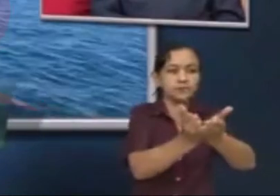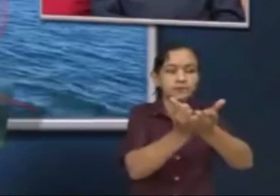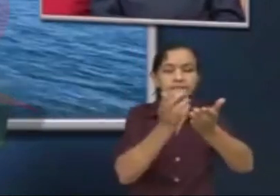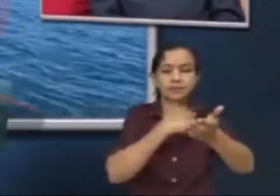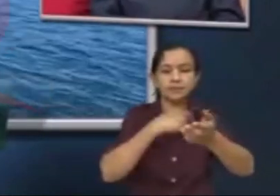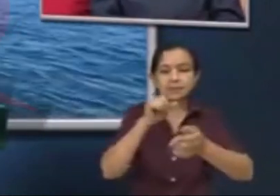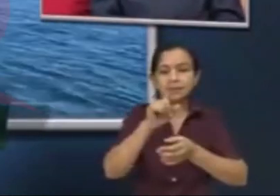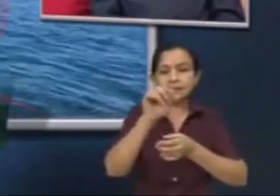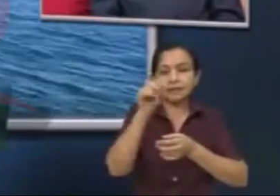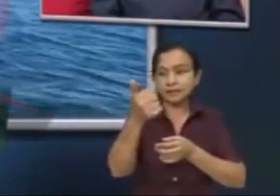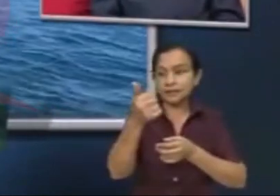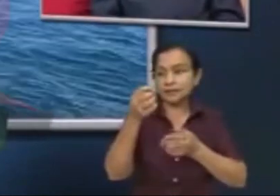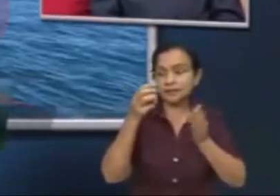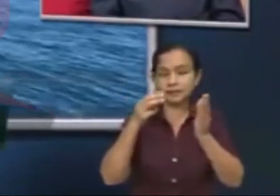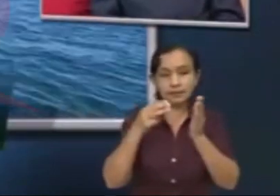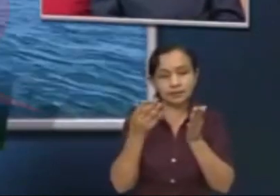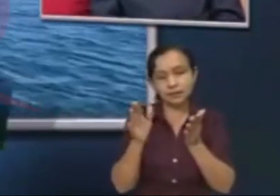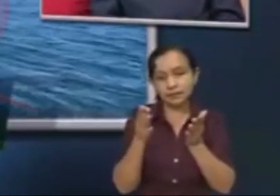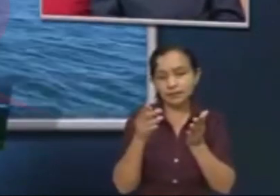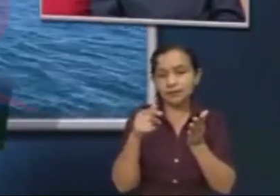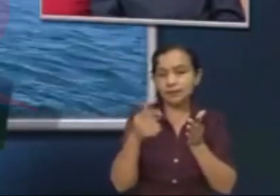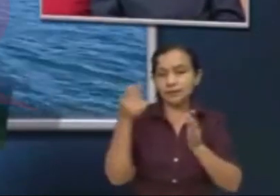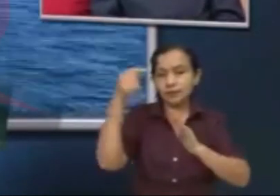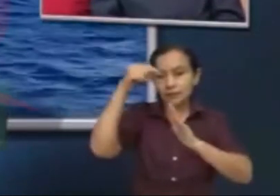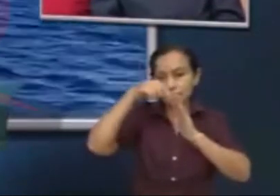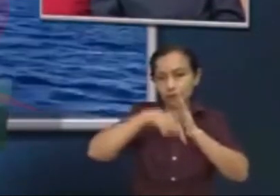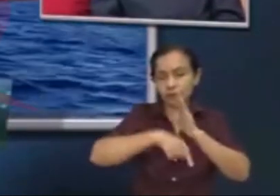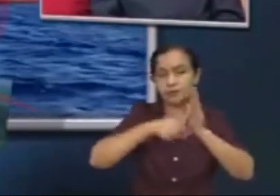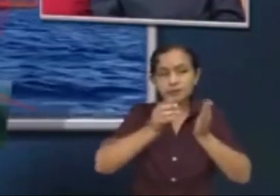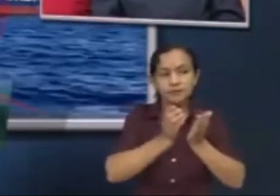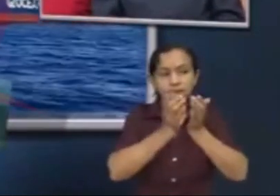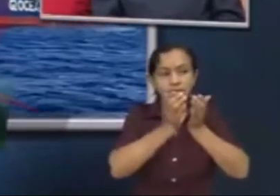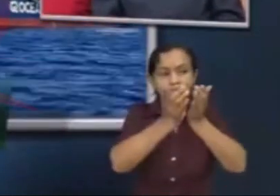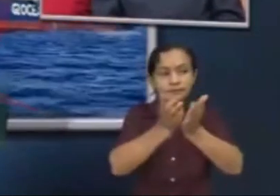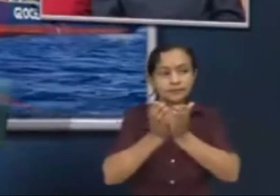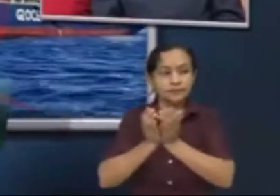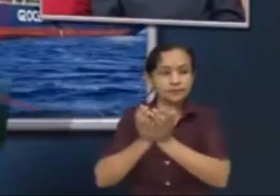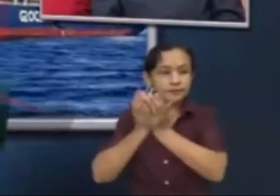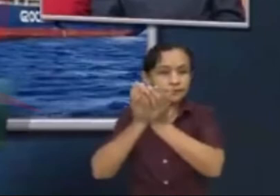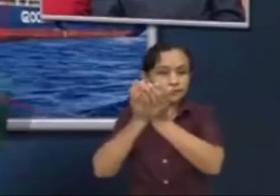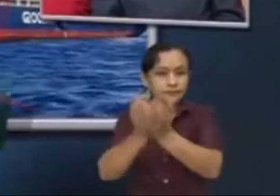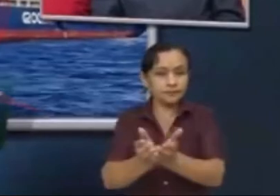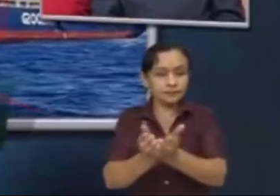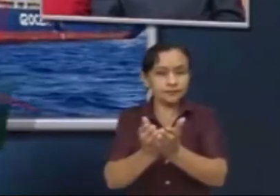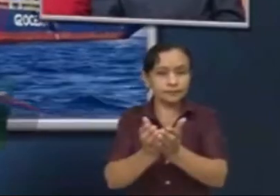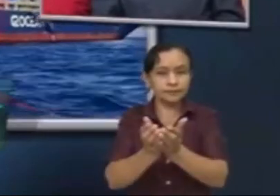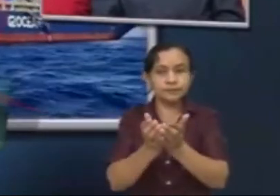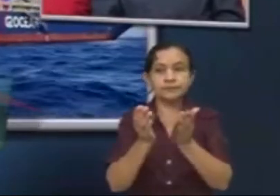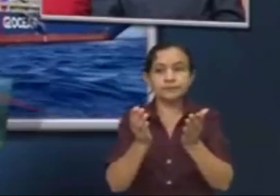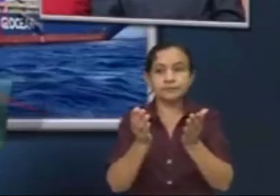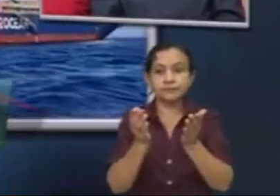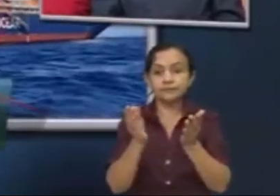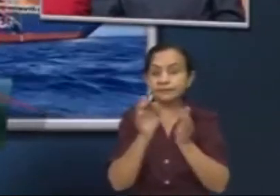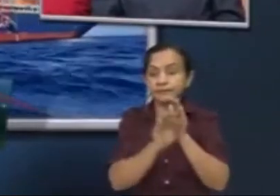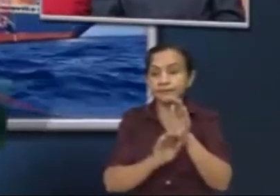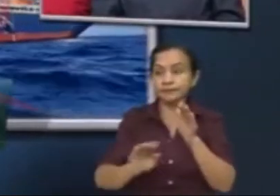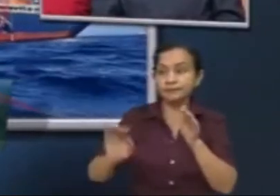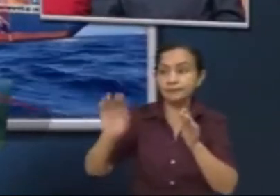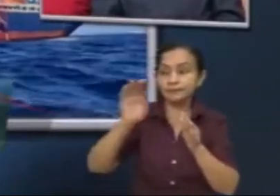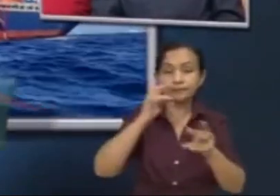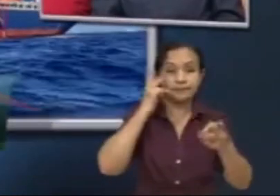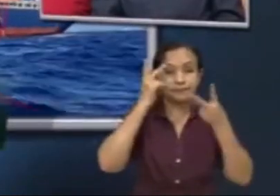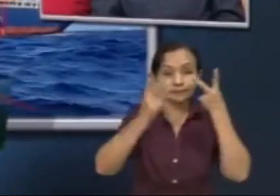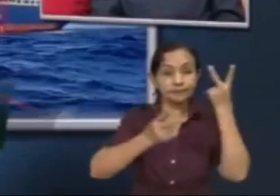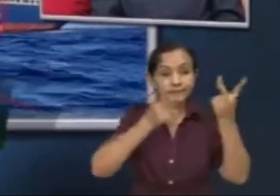Todos los préstamos que teníamos con los bancos ya se cancelaron. No debemos ni un centavo a ningún